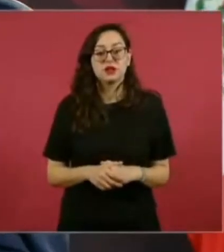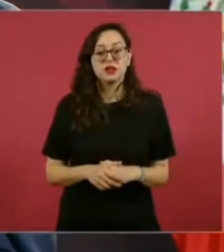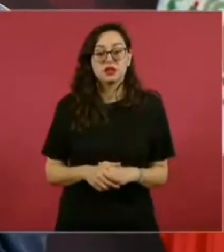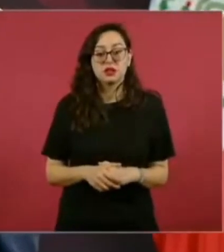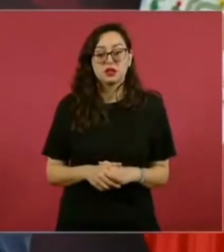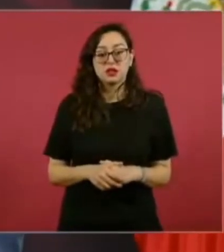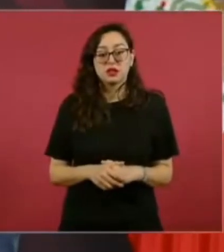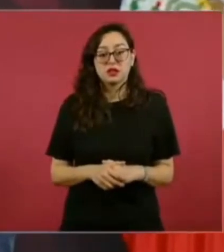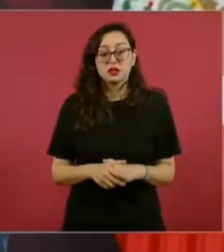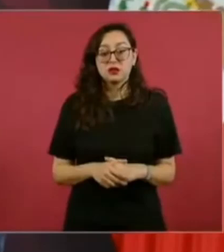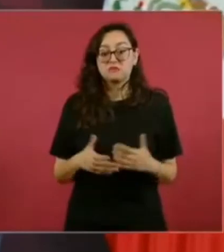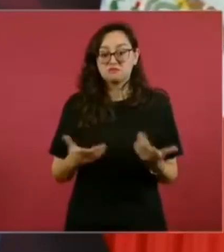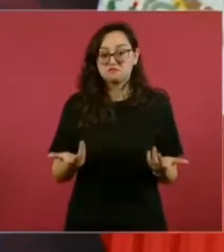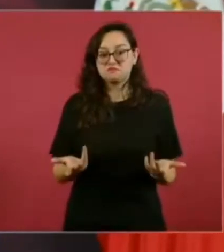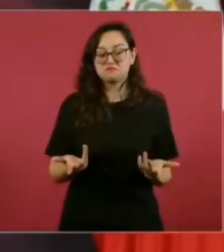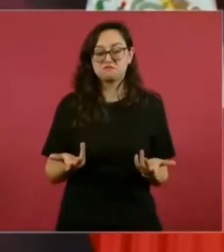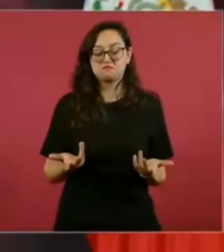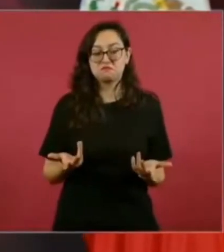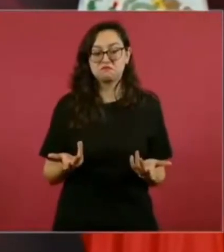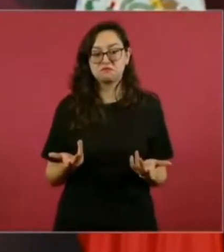a la nobleza.